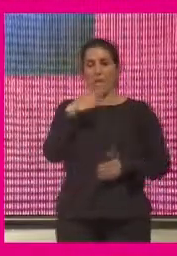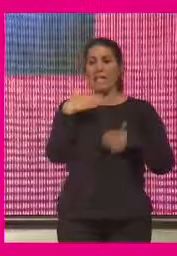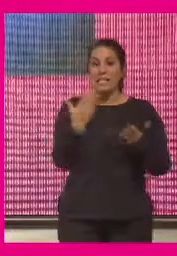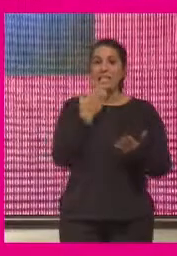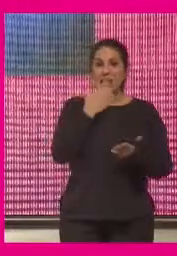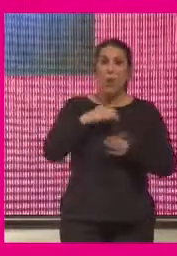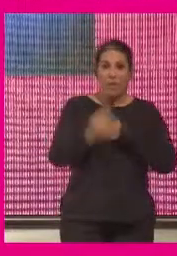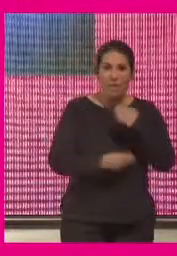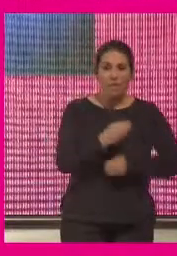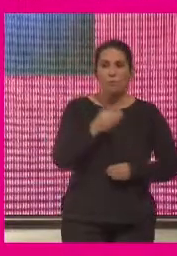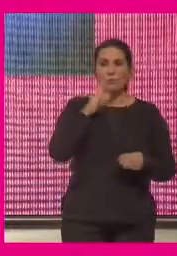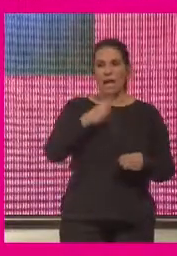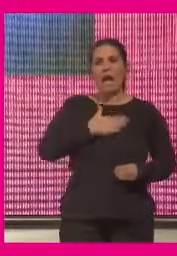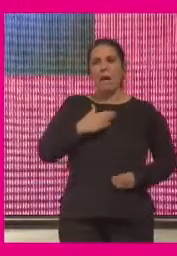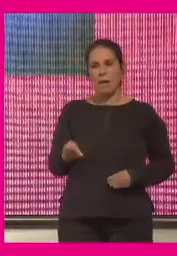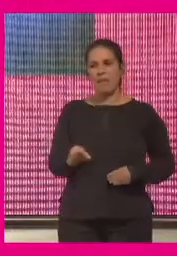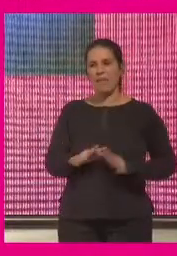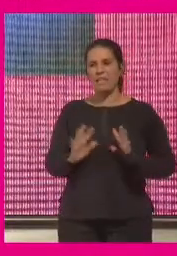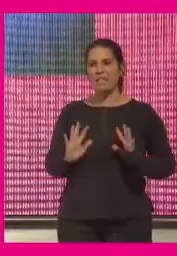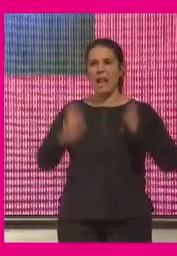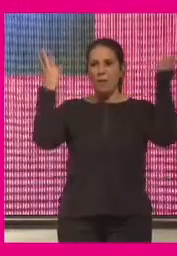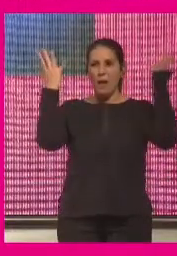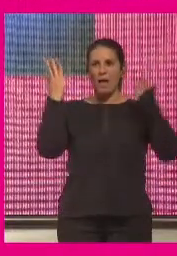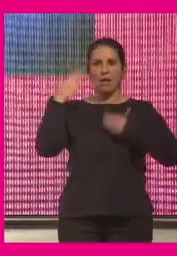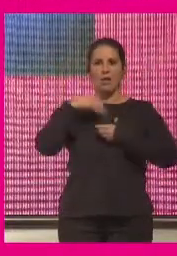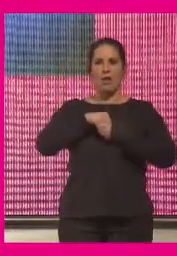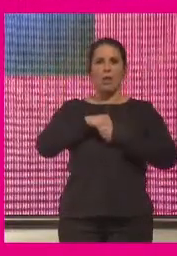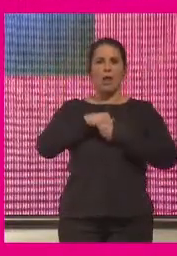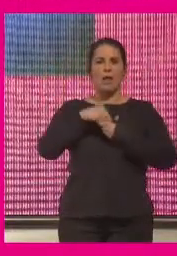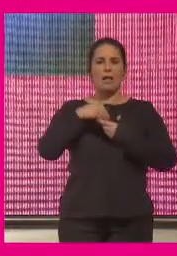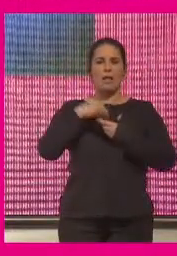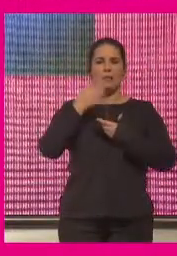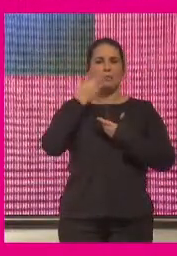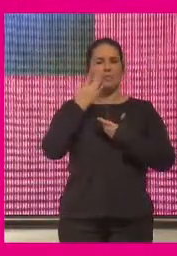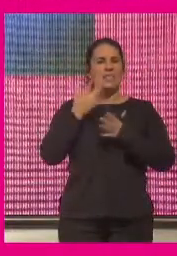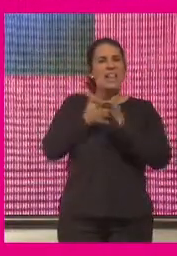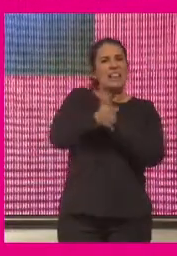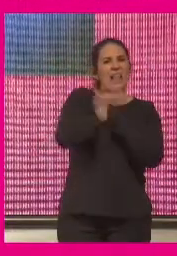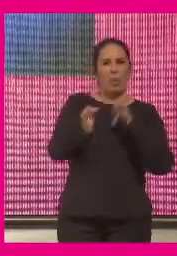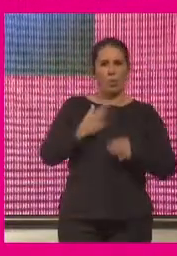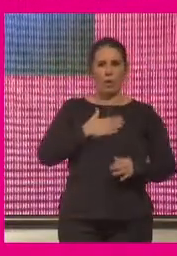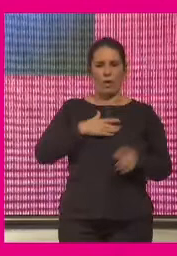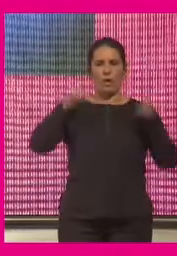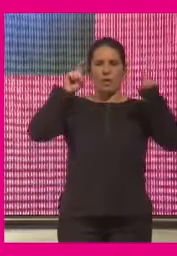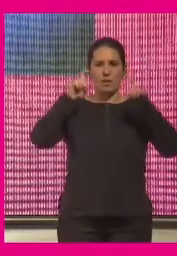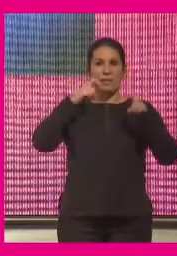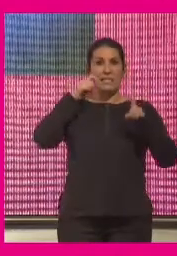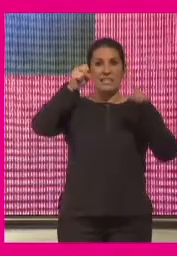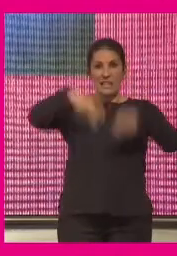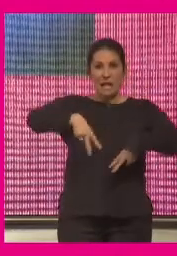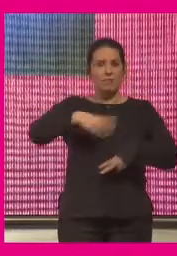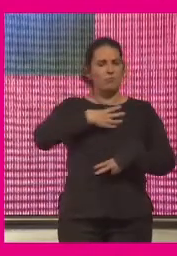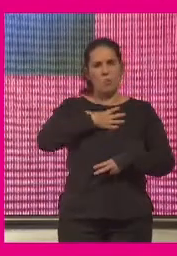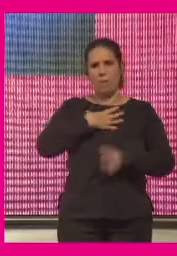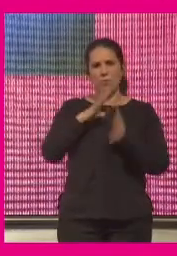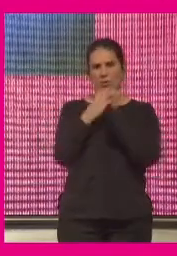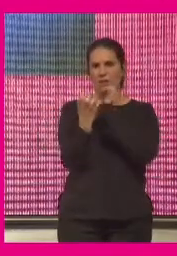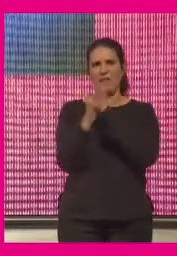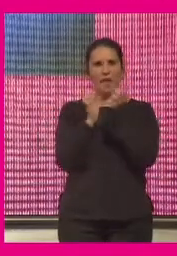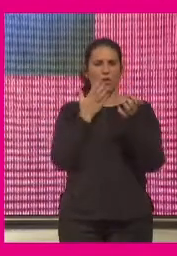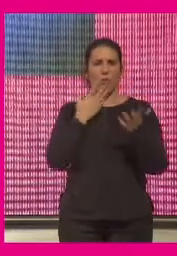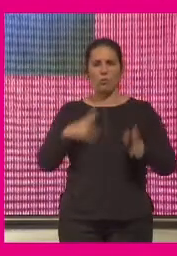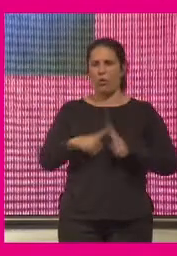creo que seremos capaces de salvar el aura de la educación que me parece que es una actividad sin la cual no podríamos entendernos